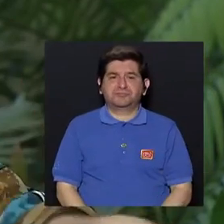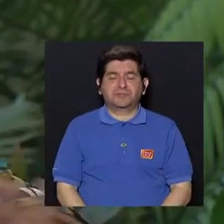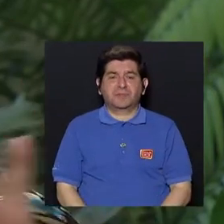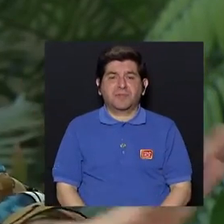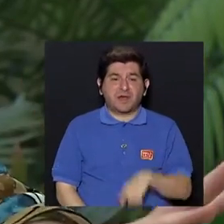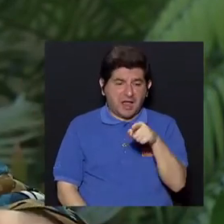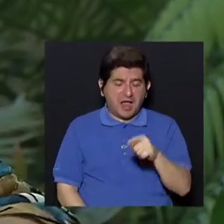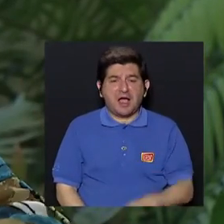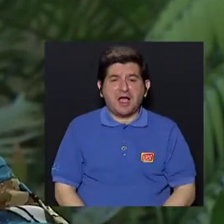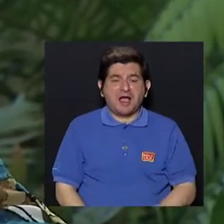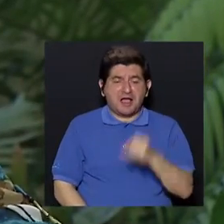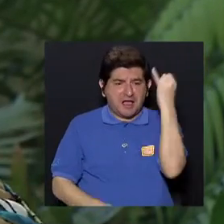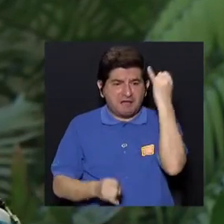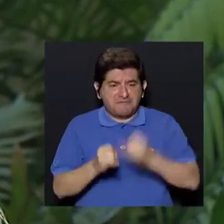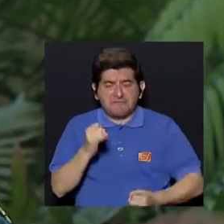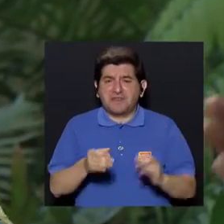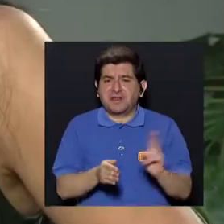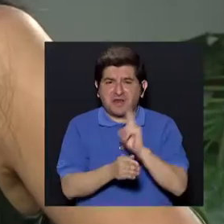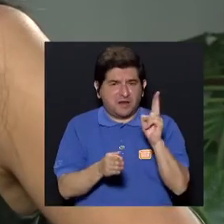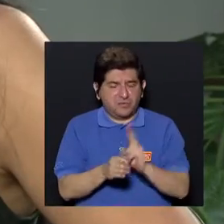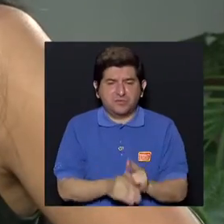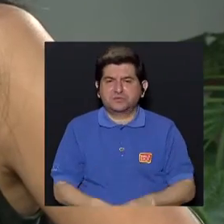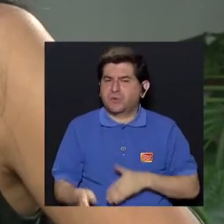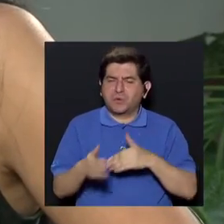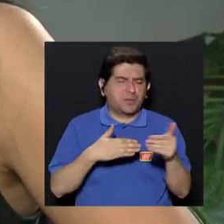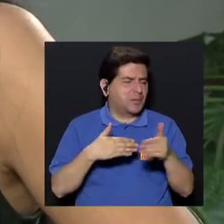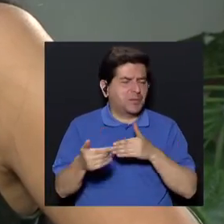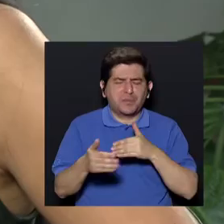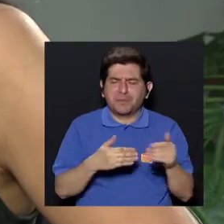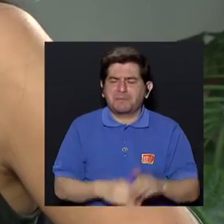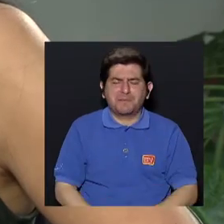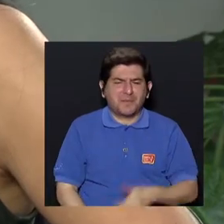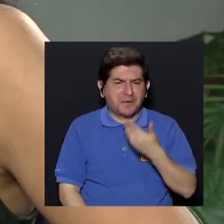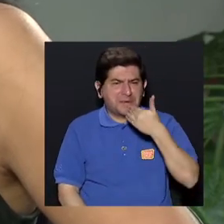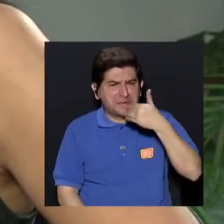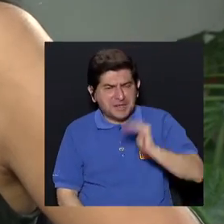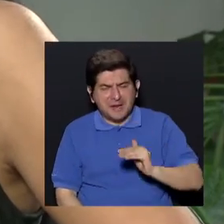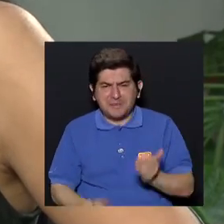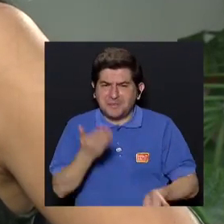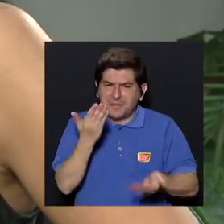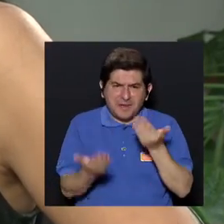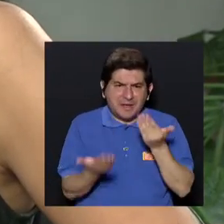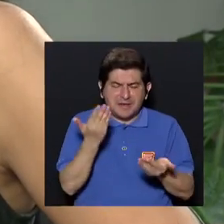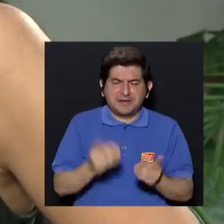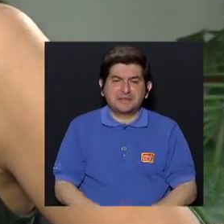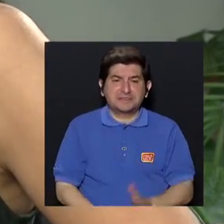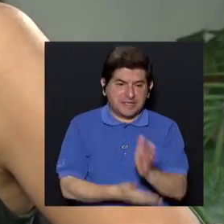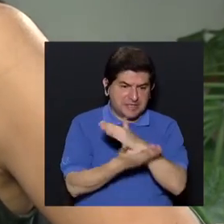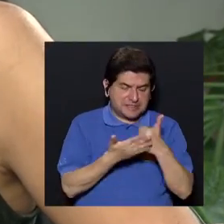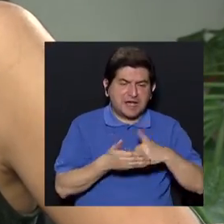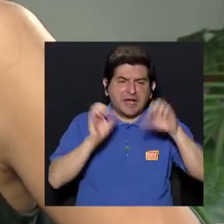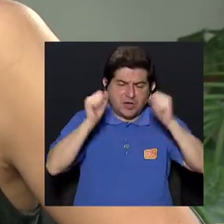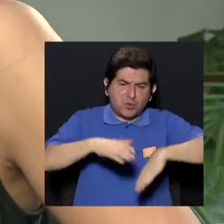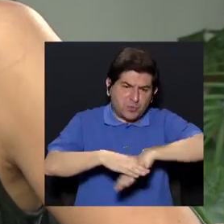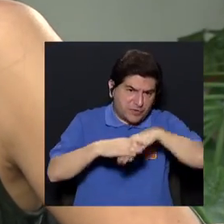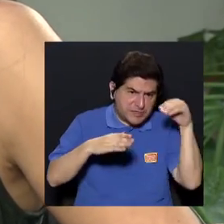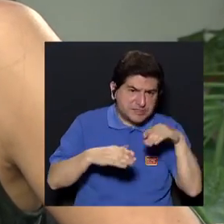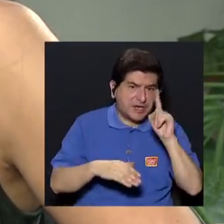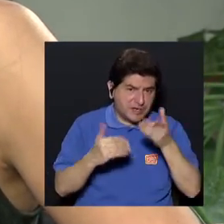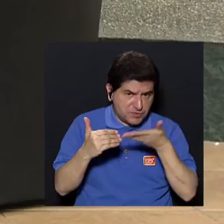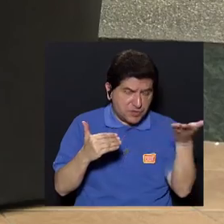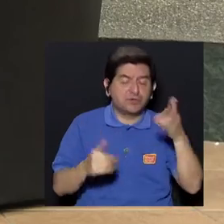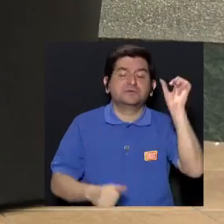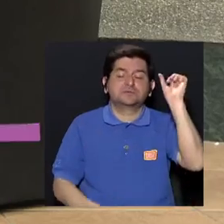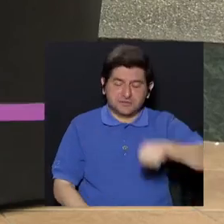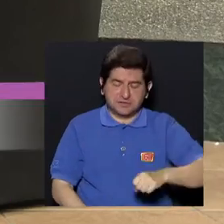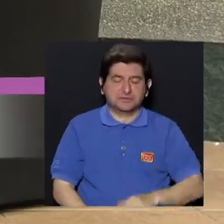tratan y ya finalmente mueren. Que por más malo que esté lo que estemos desechando, puede ser que algún elemento se rescate. Exactamente,